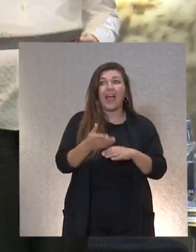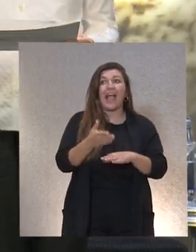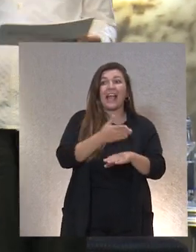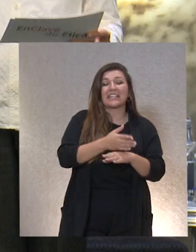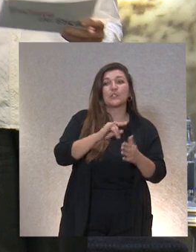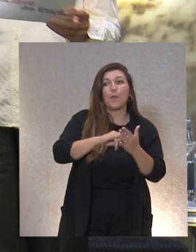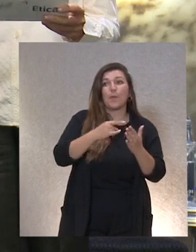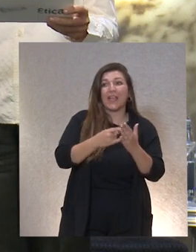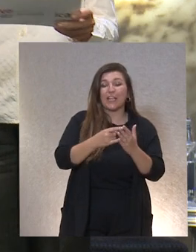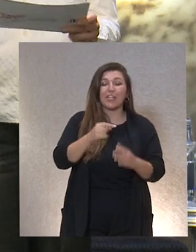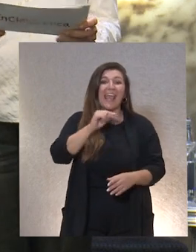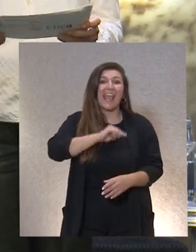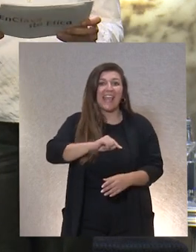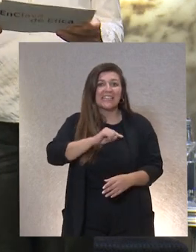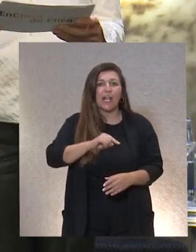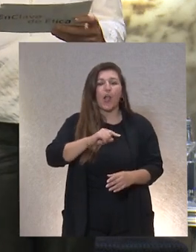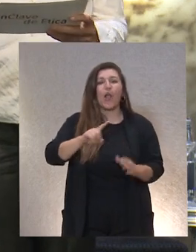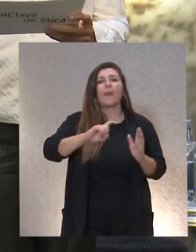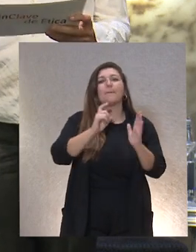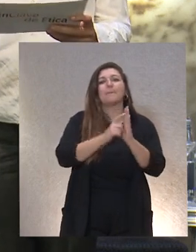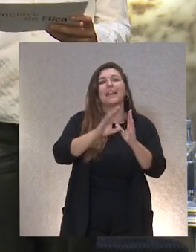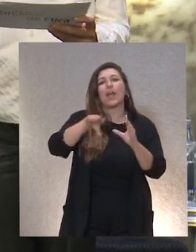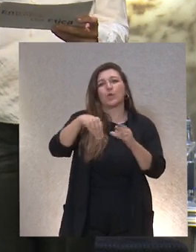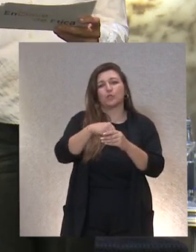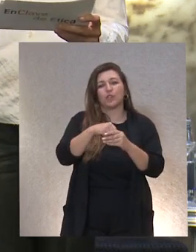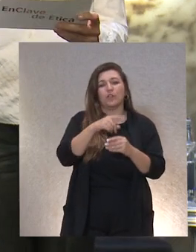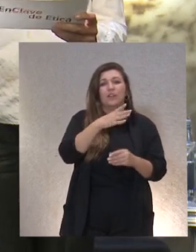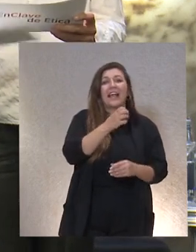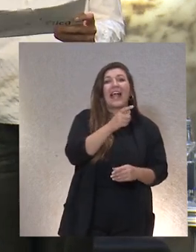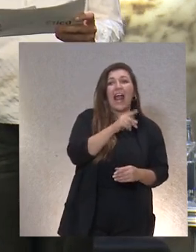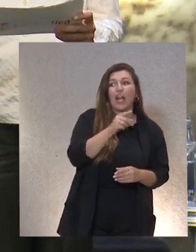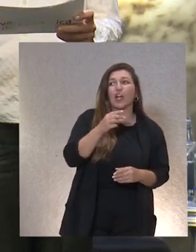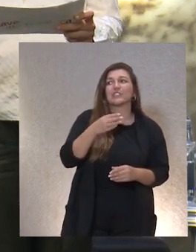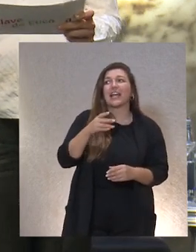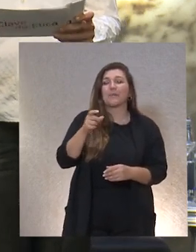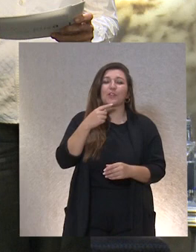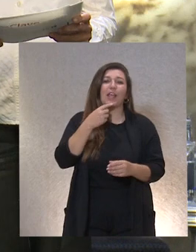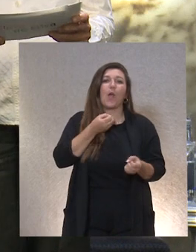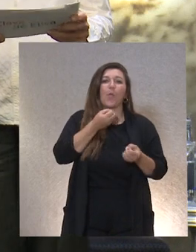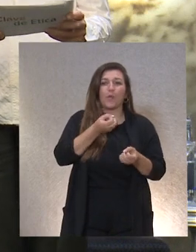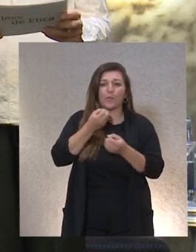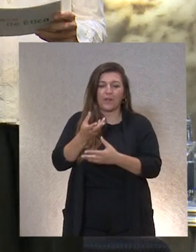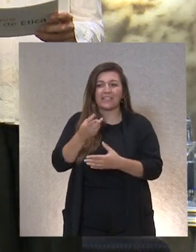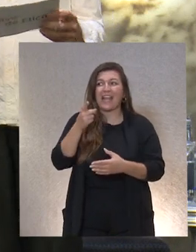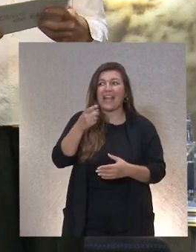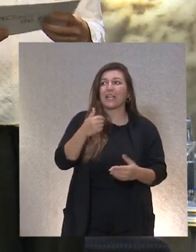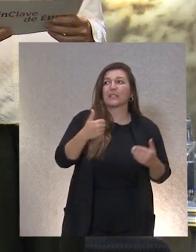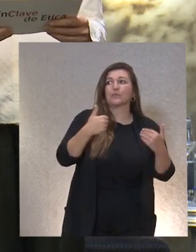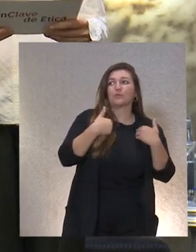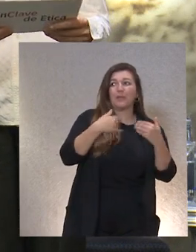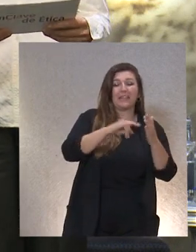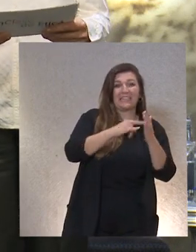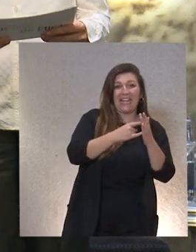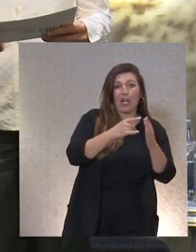de plena inclusión nos lo contarán Pedro del Río y Carmen la burrísica Pedro es el responsable técnico de este